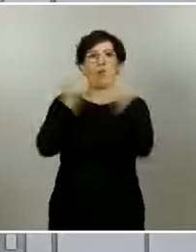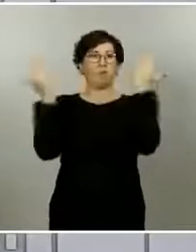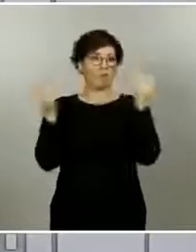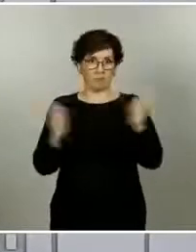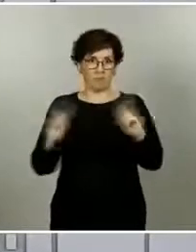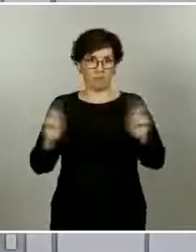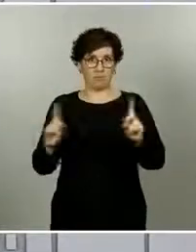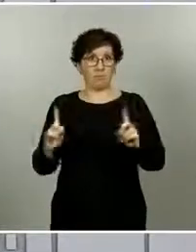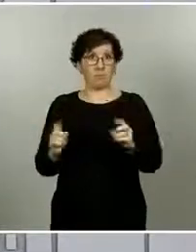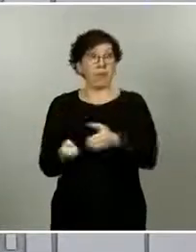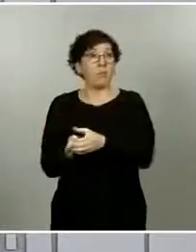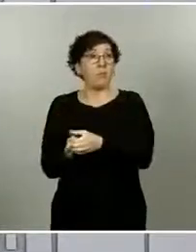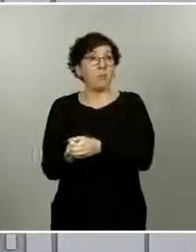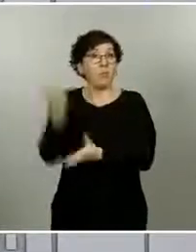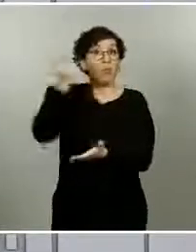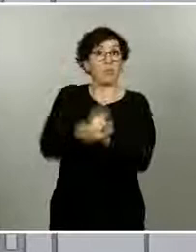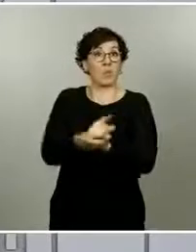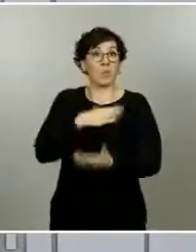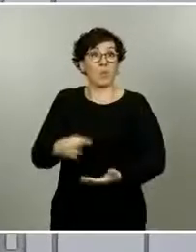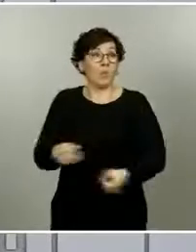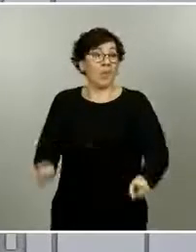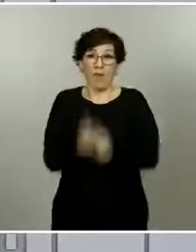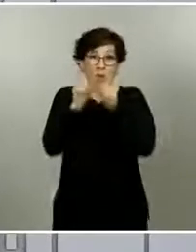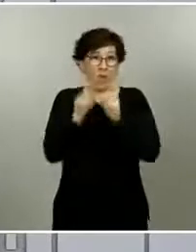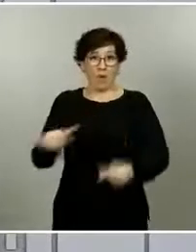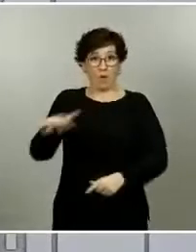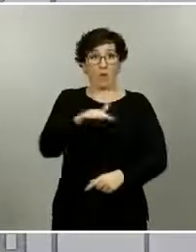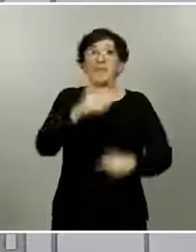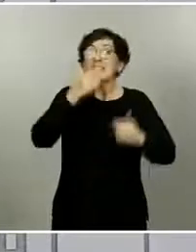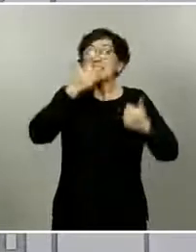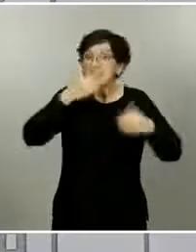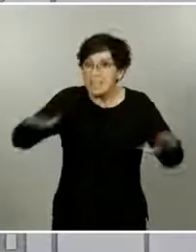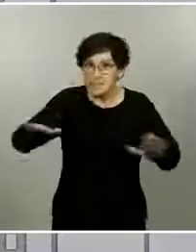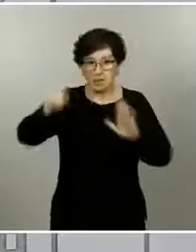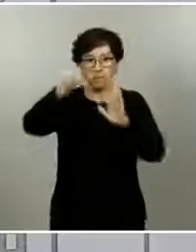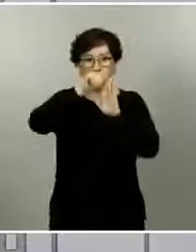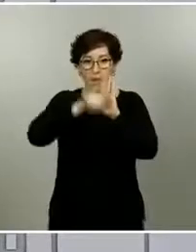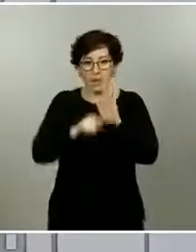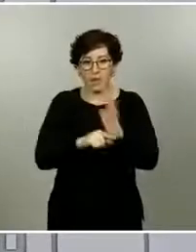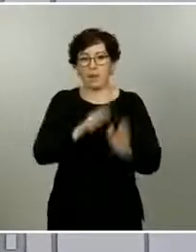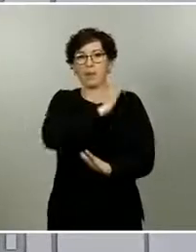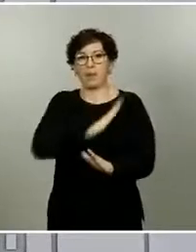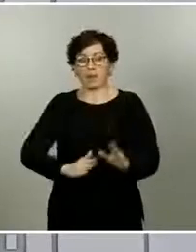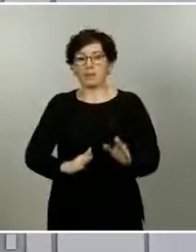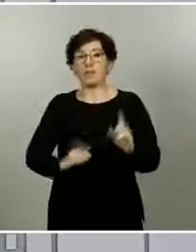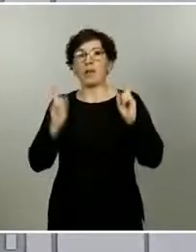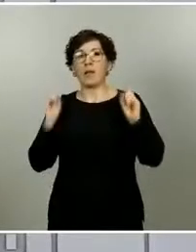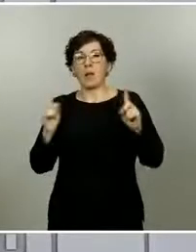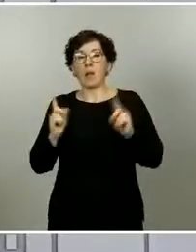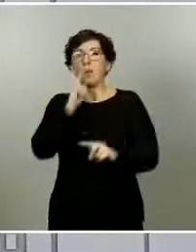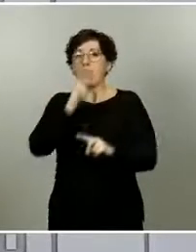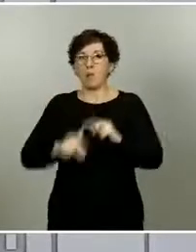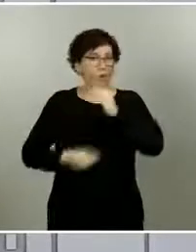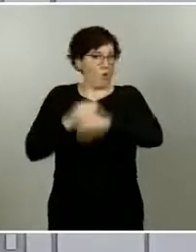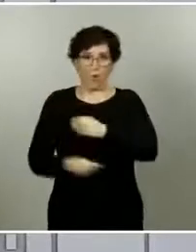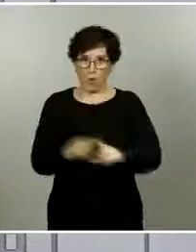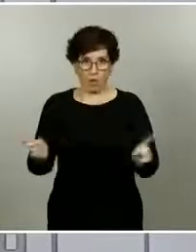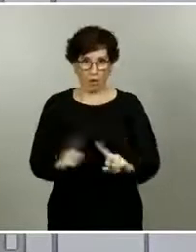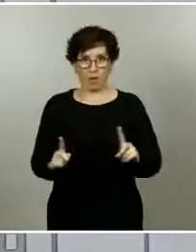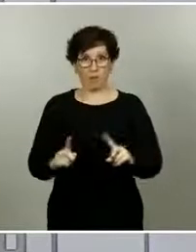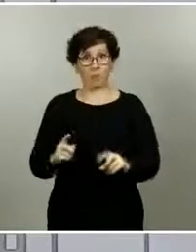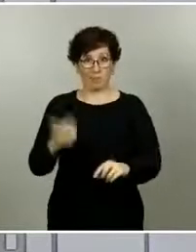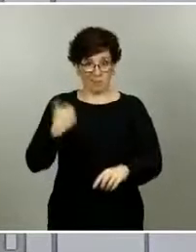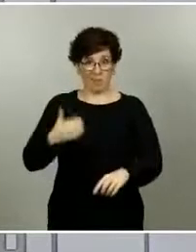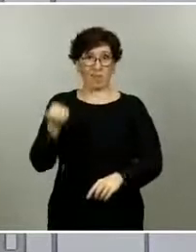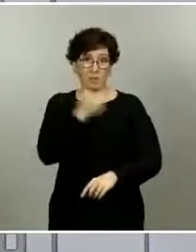Puede haber rebrotes en todas partes. Si no aplicamos las medidas de prevención, que se están desde hace ya muchas